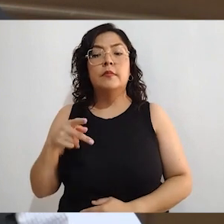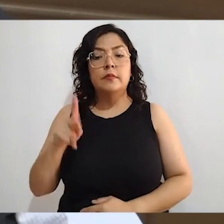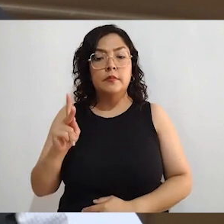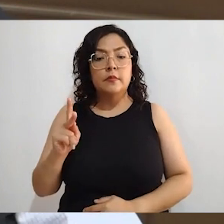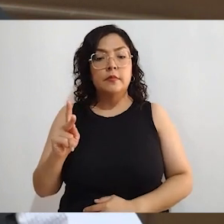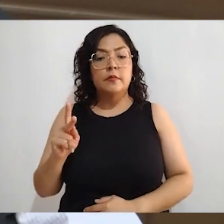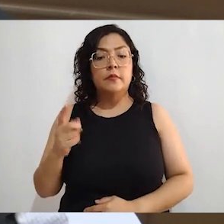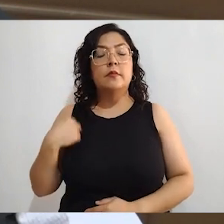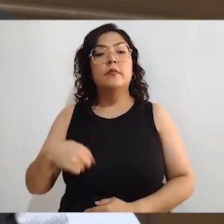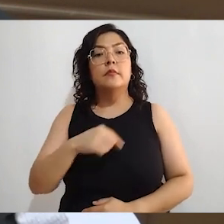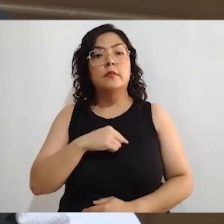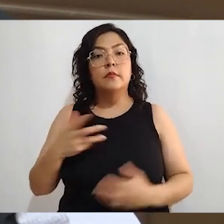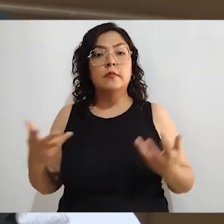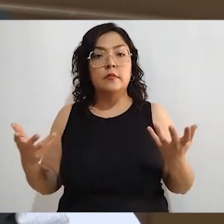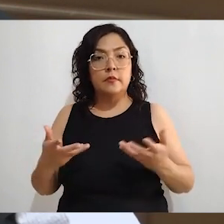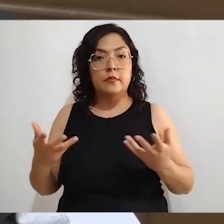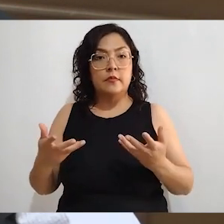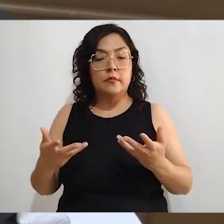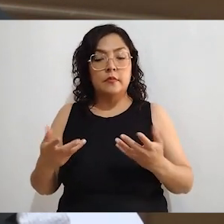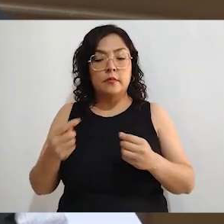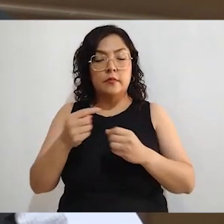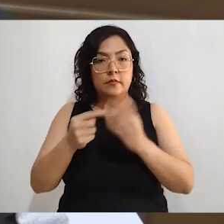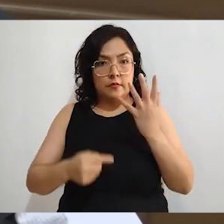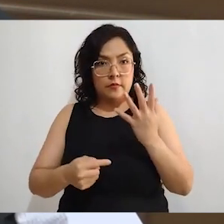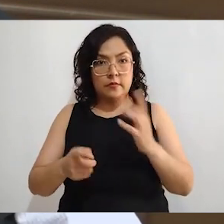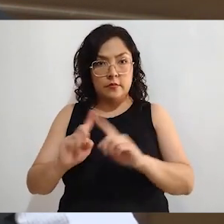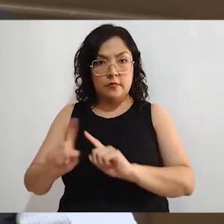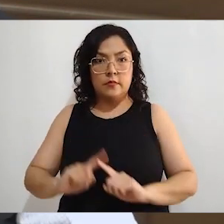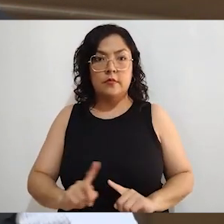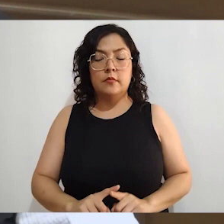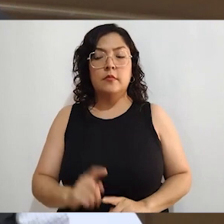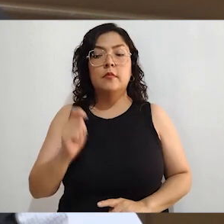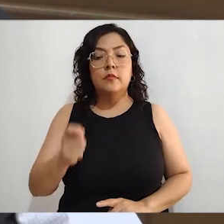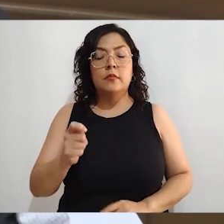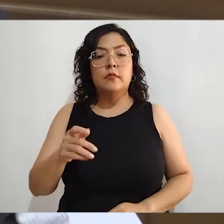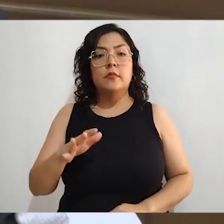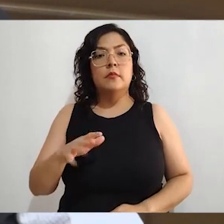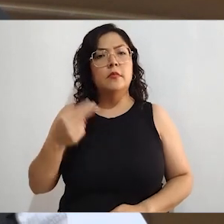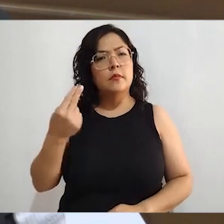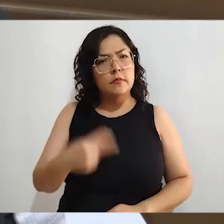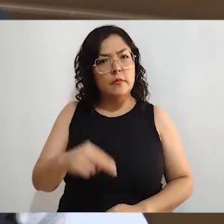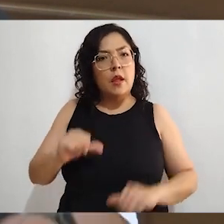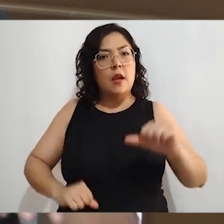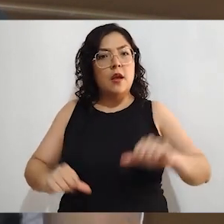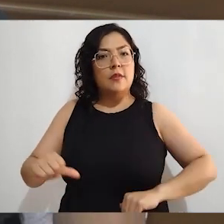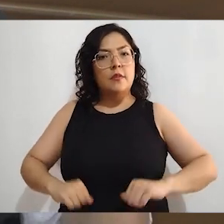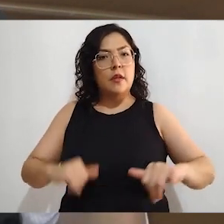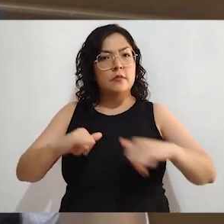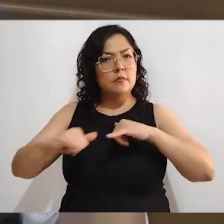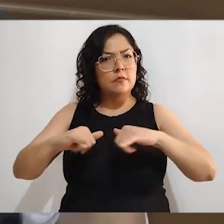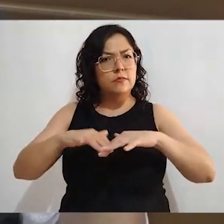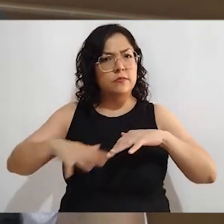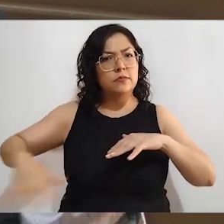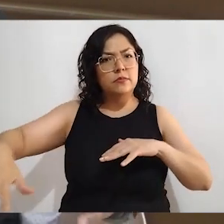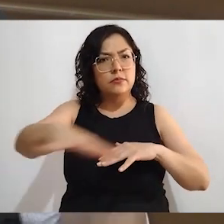actividades que le llamamos territoriales porque las vamos a hacer en las zonas conurbadas